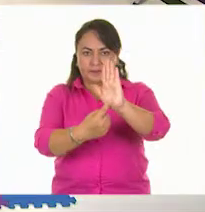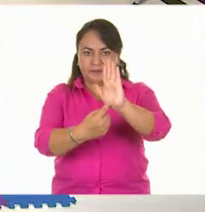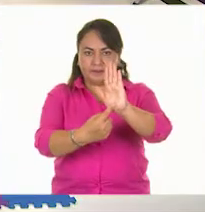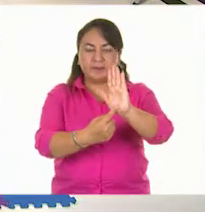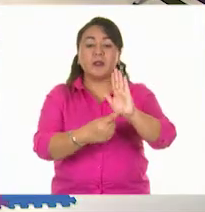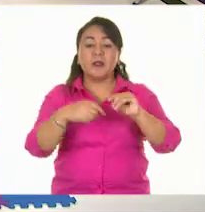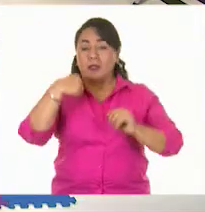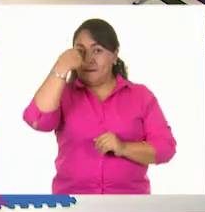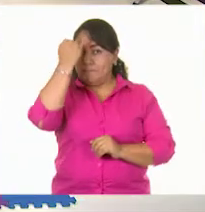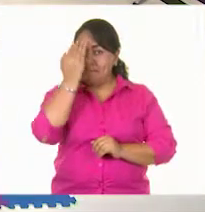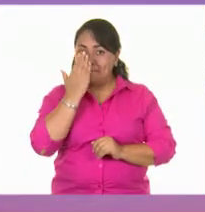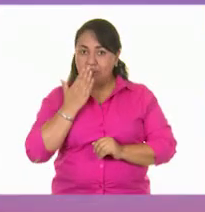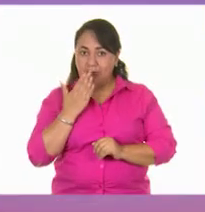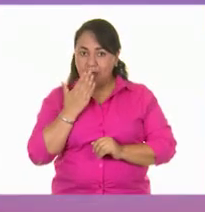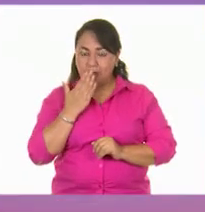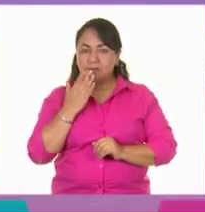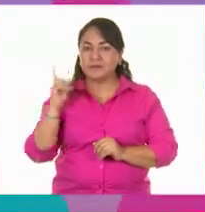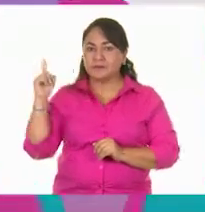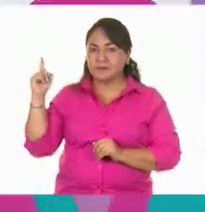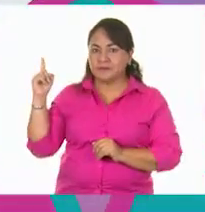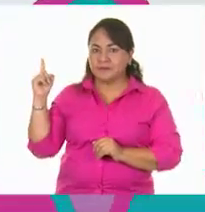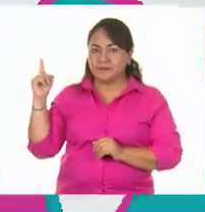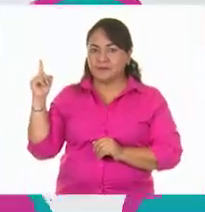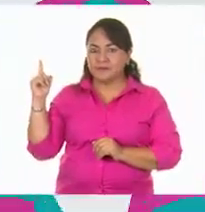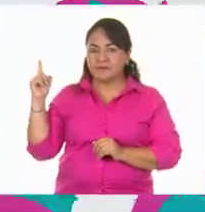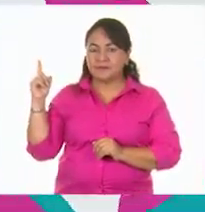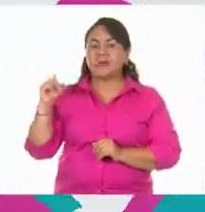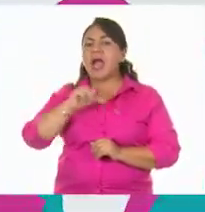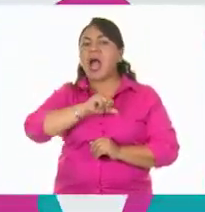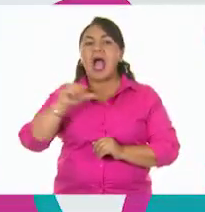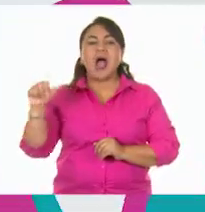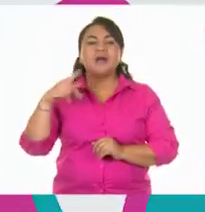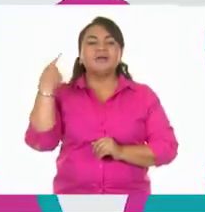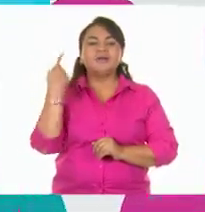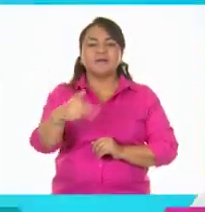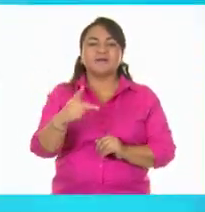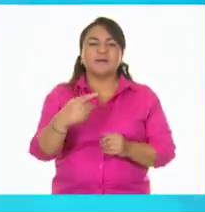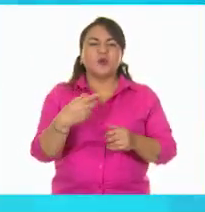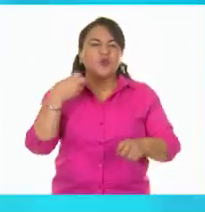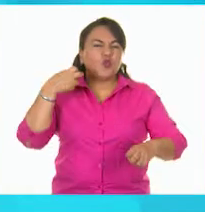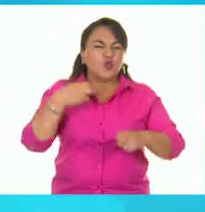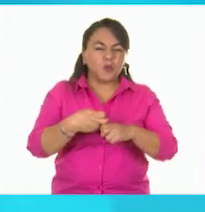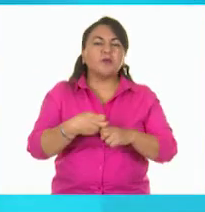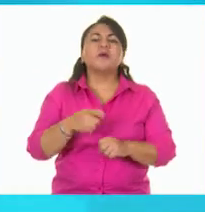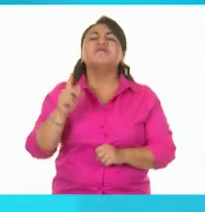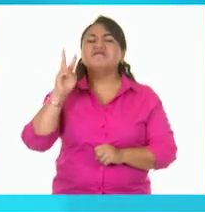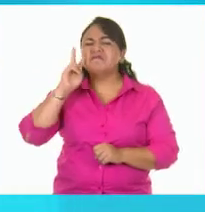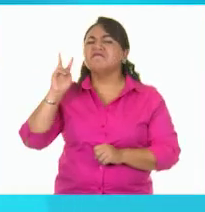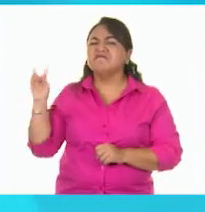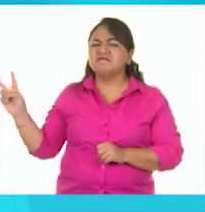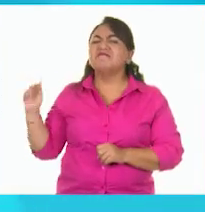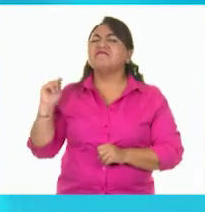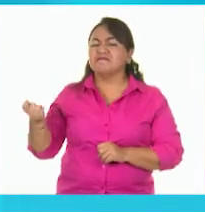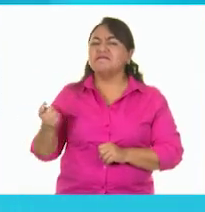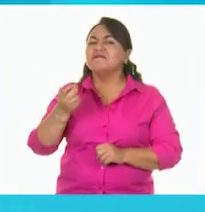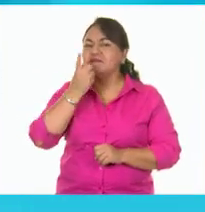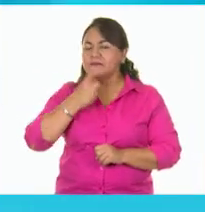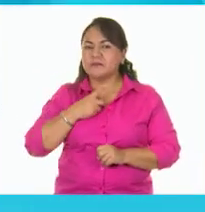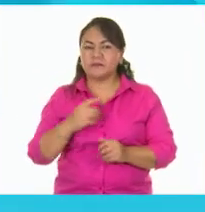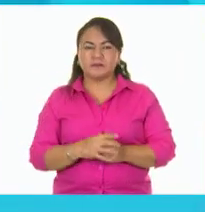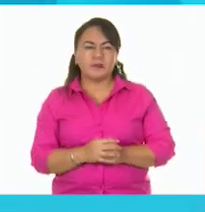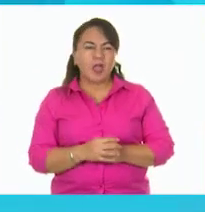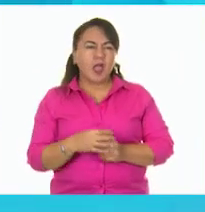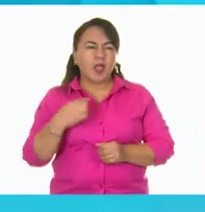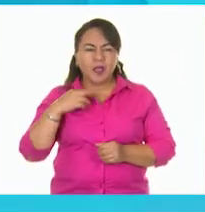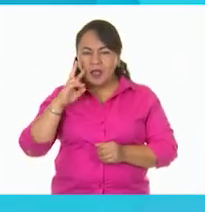La primera imagen que vamos a ver se refiere a los sólidos. Por favor, Alexia, dime, ¿qué observas en la imagen? Ah, pues en la imagen